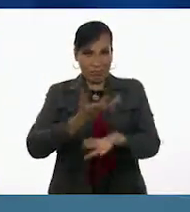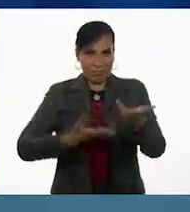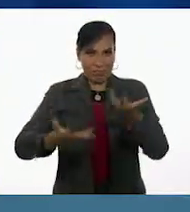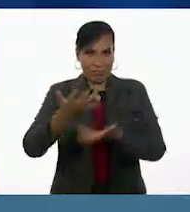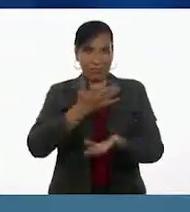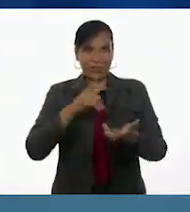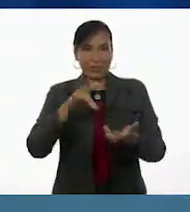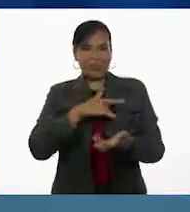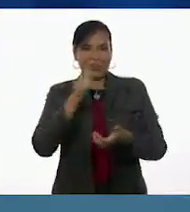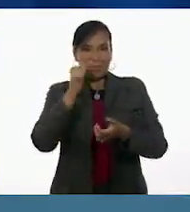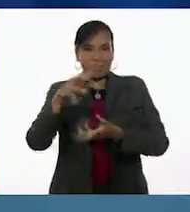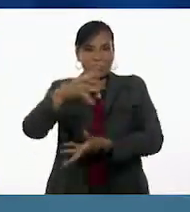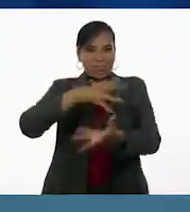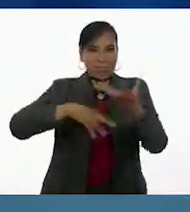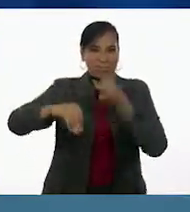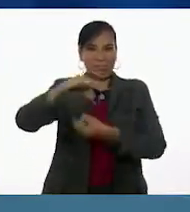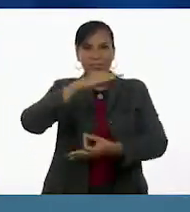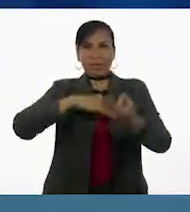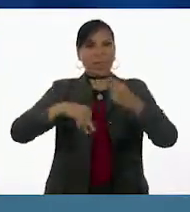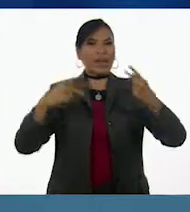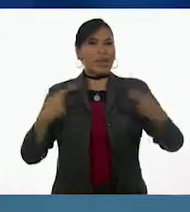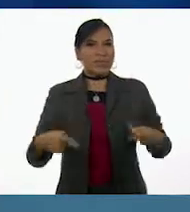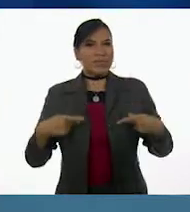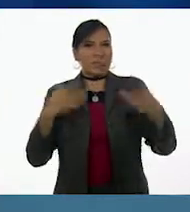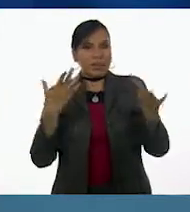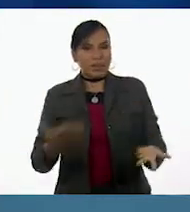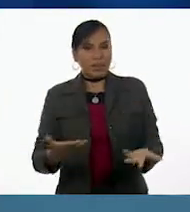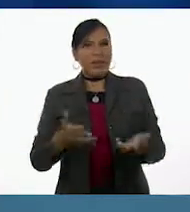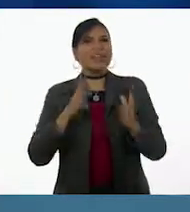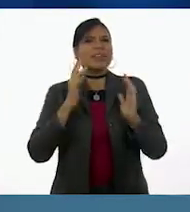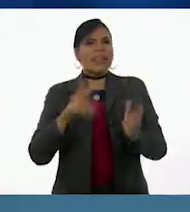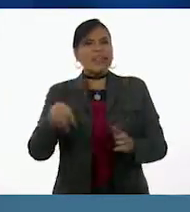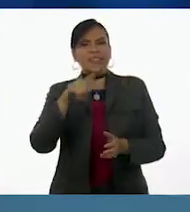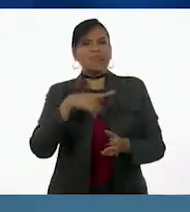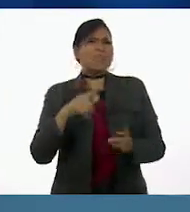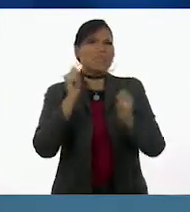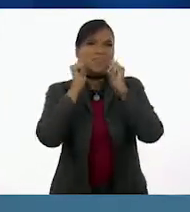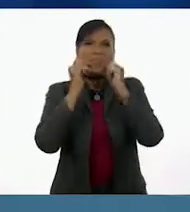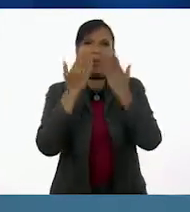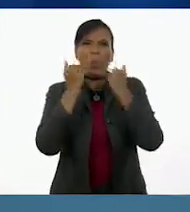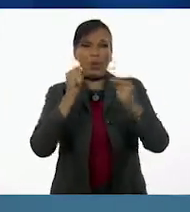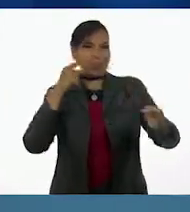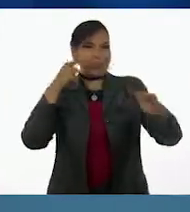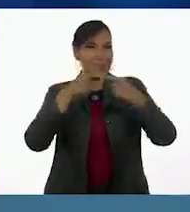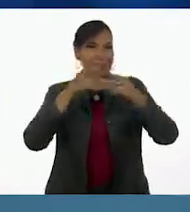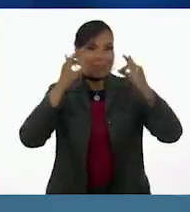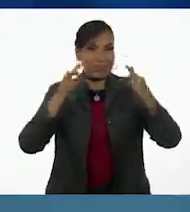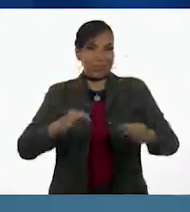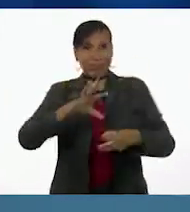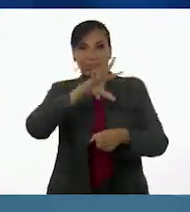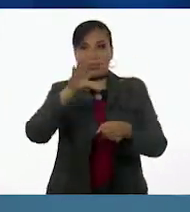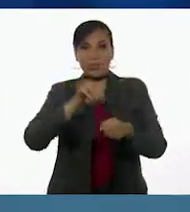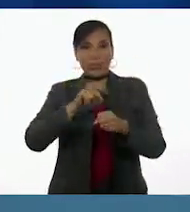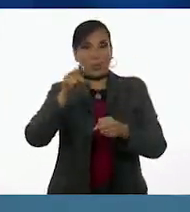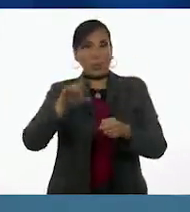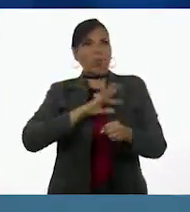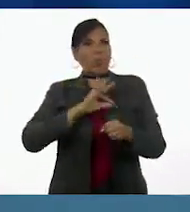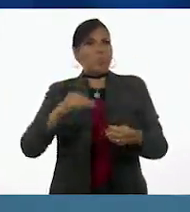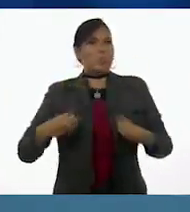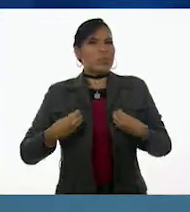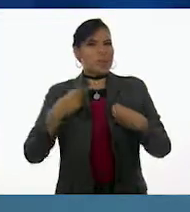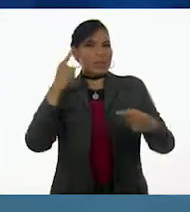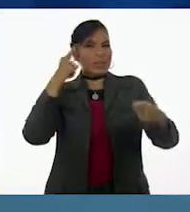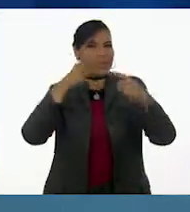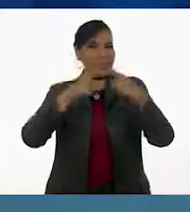Al ser empáticos con todas las personas, ya que aunque no hayan concretado en su totalidad su plan de vida,